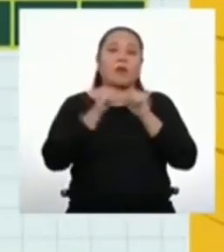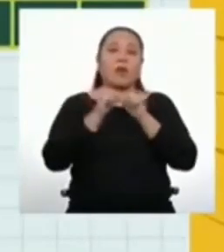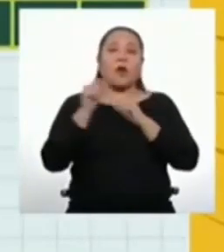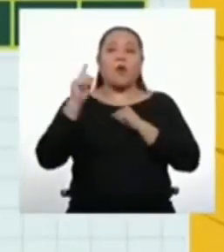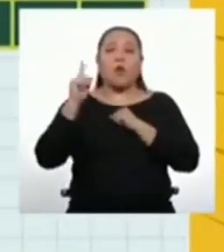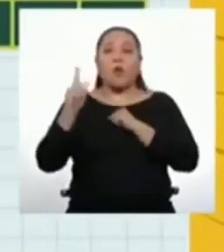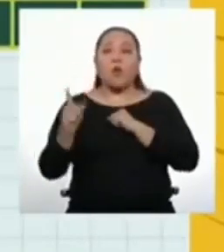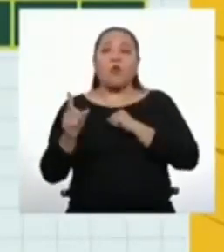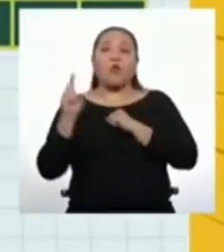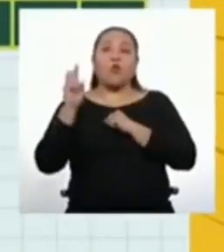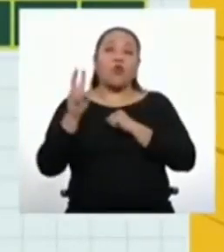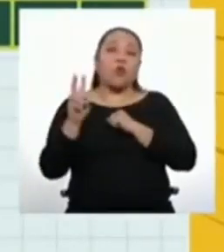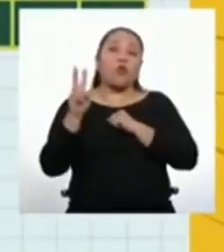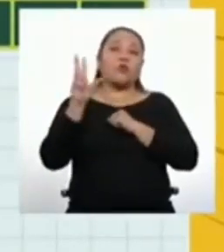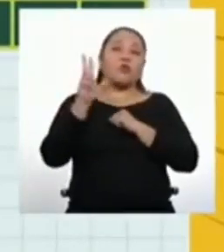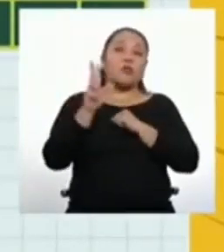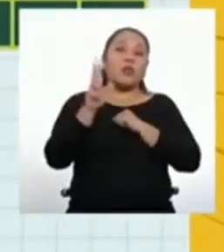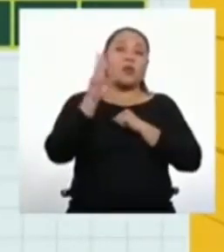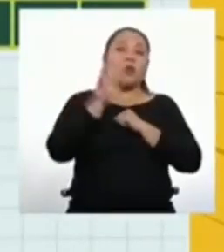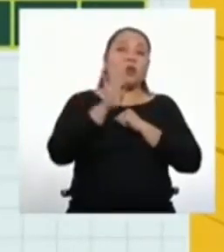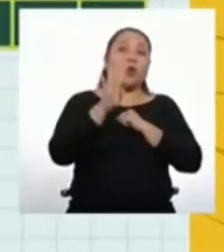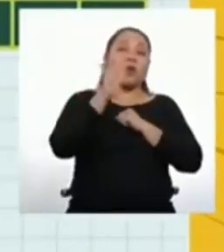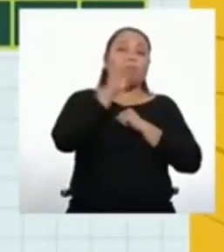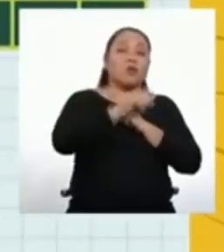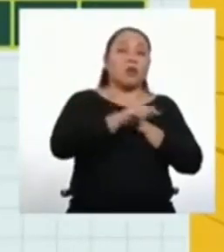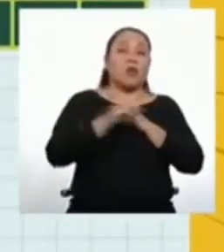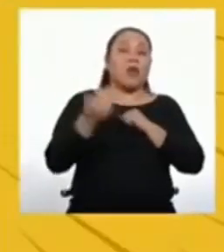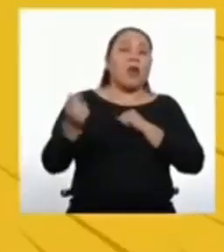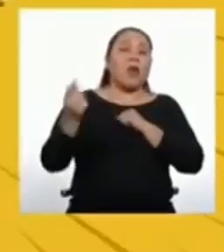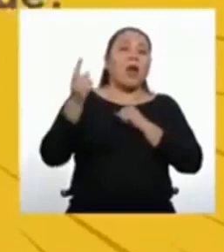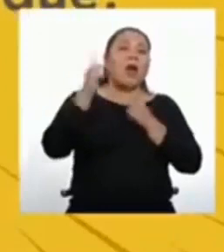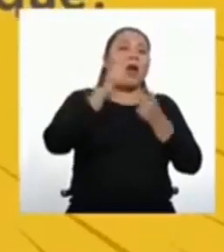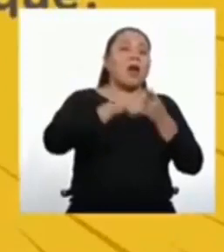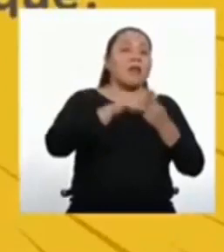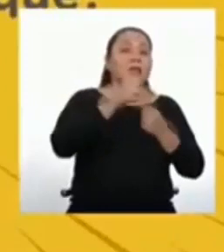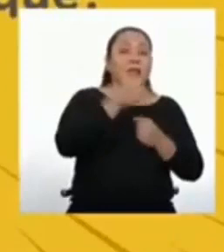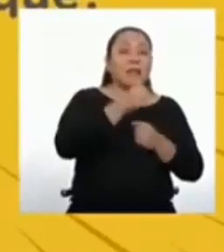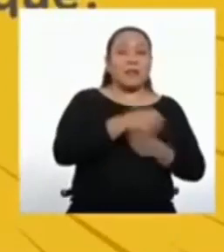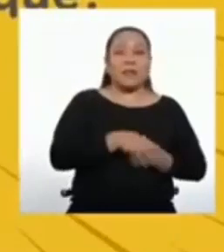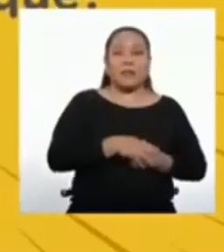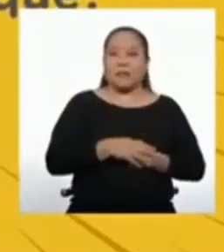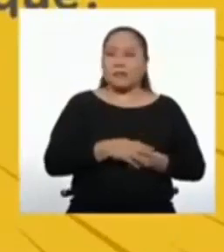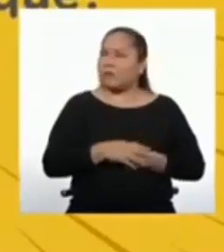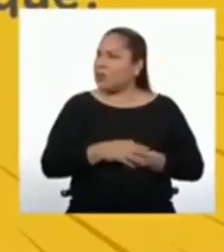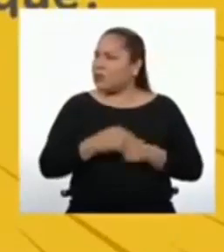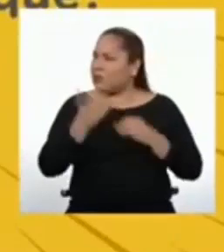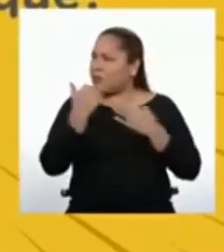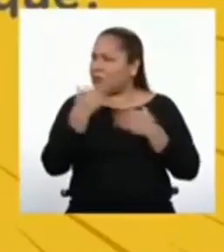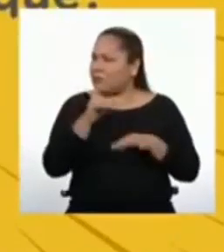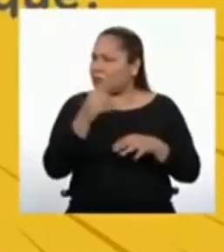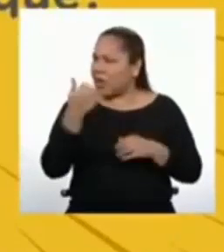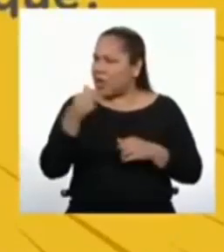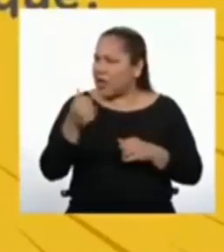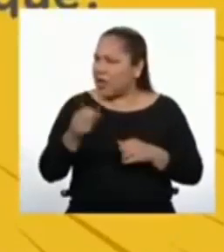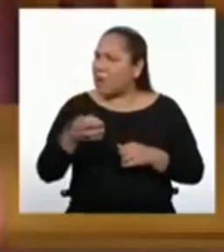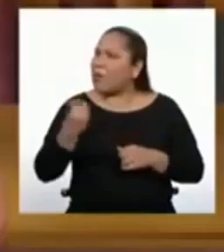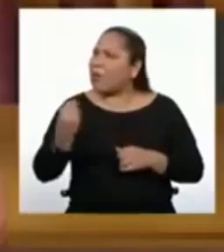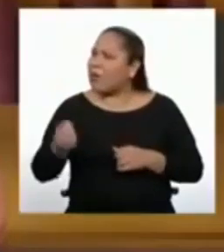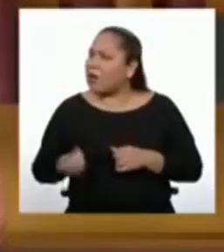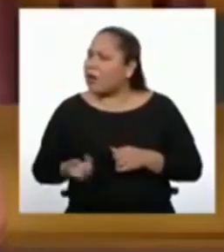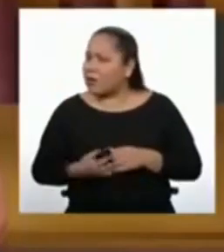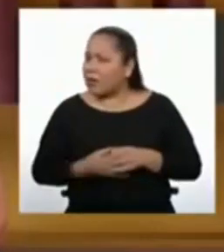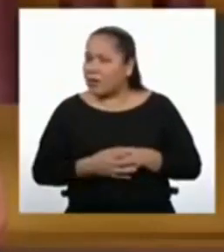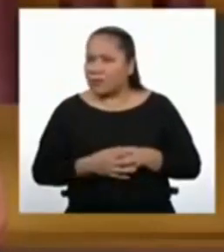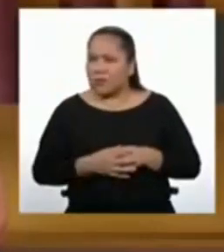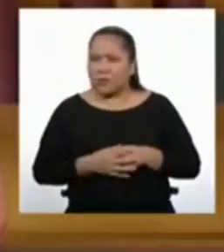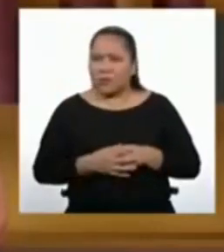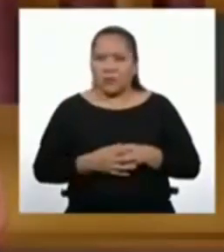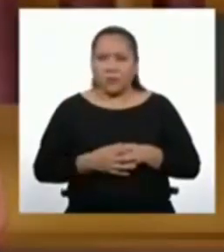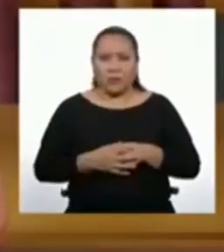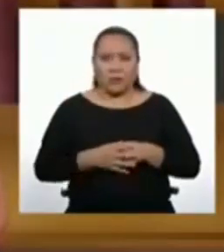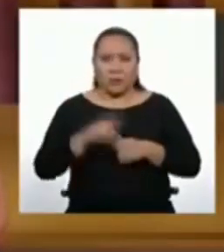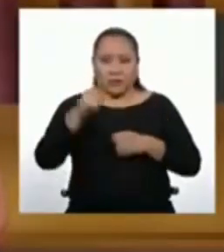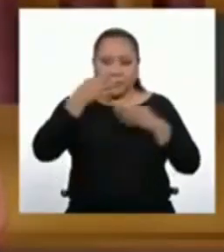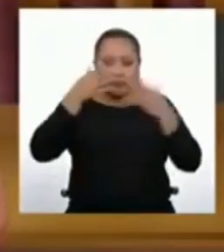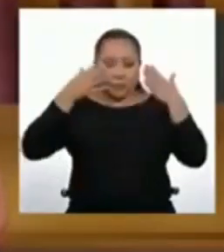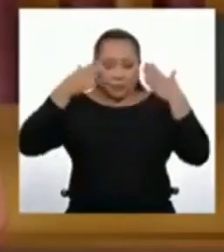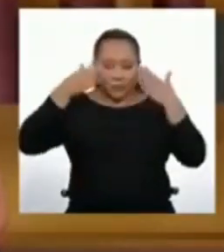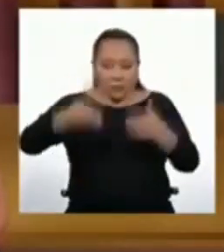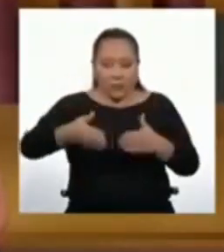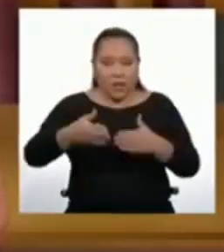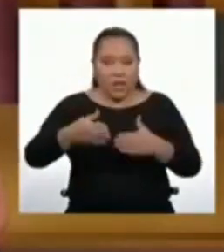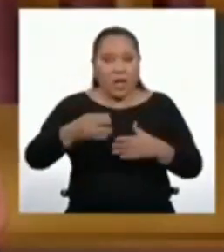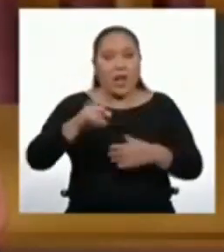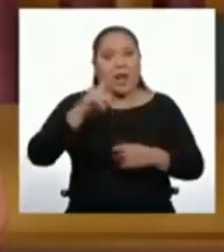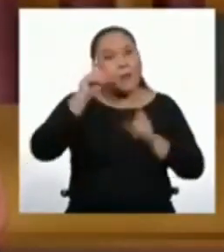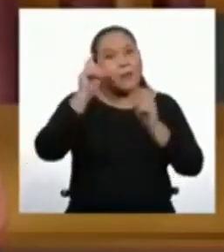en que inicia la elaboración hasta el día 10. ¿Hasta el 10 nomás? ¿Por qué? No pierdas de vista la